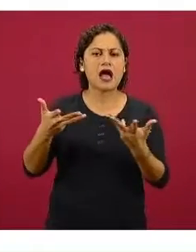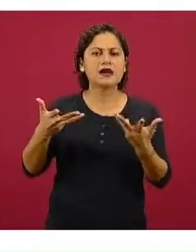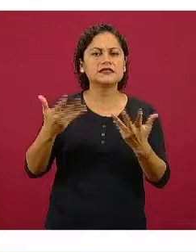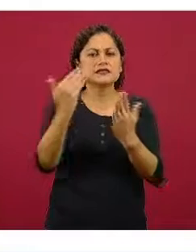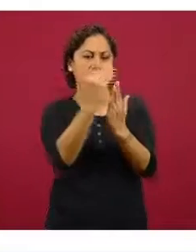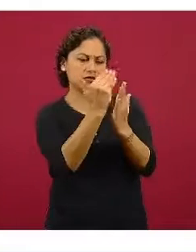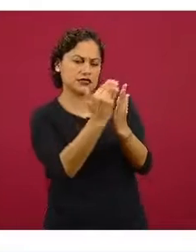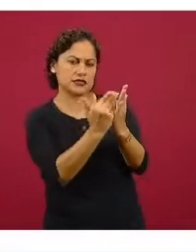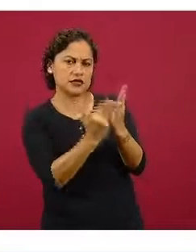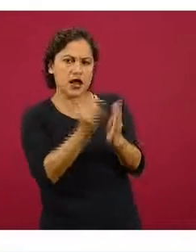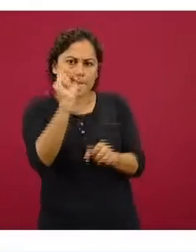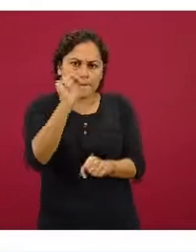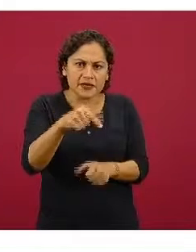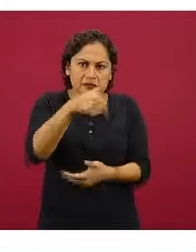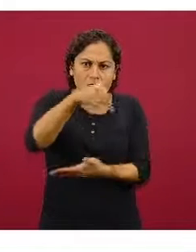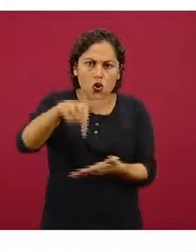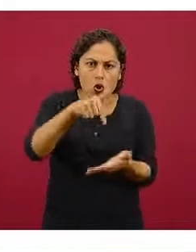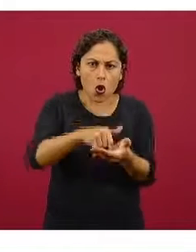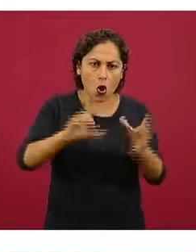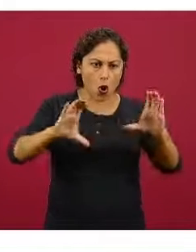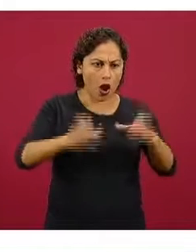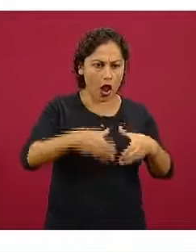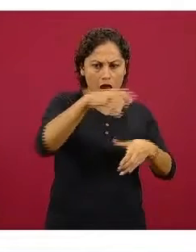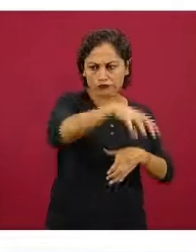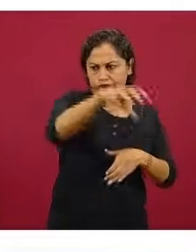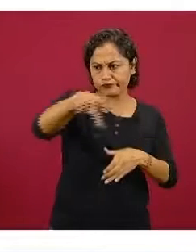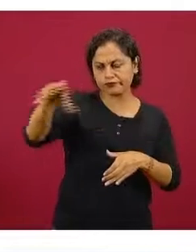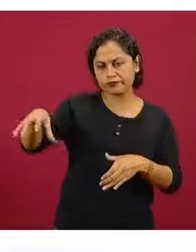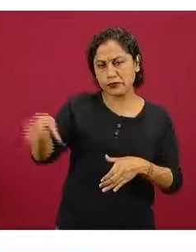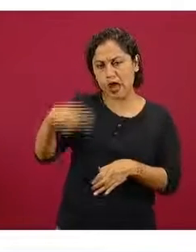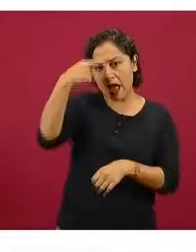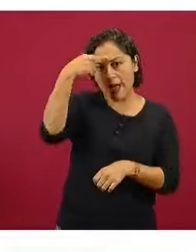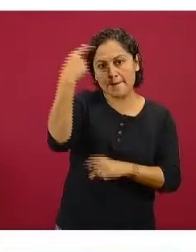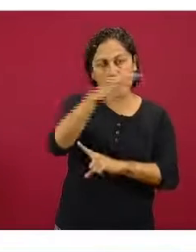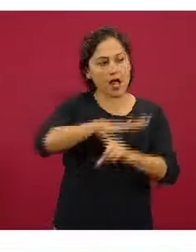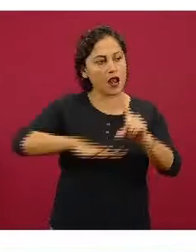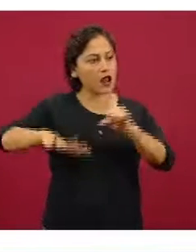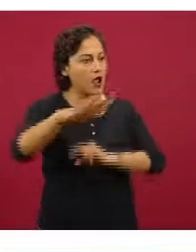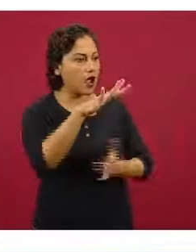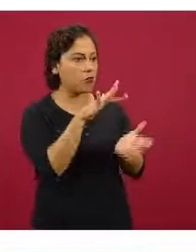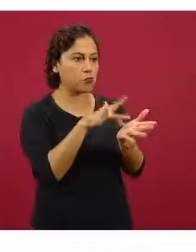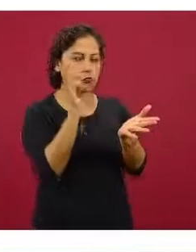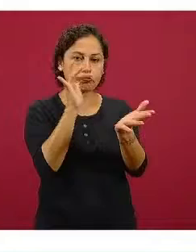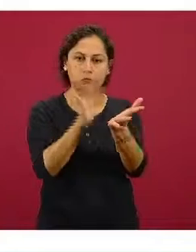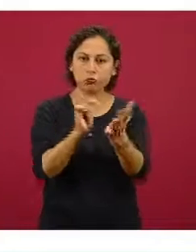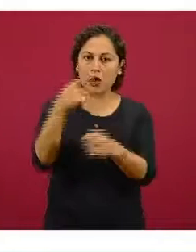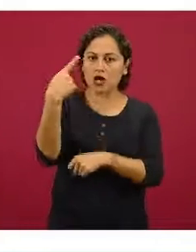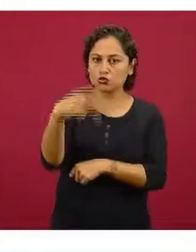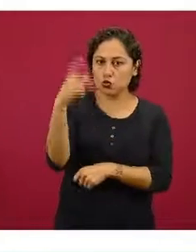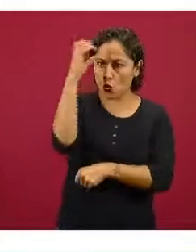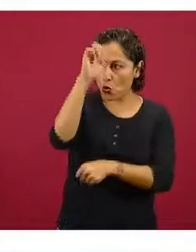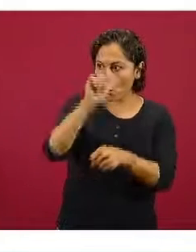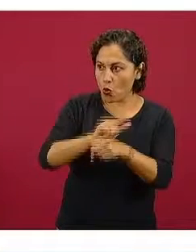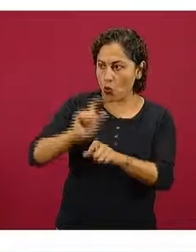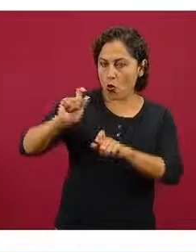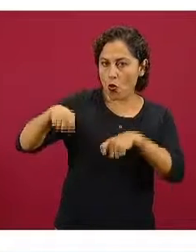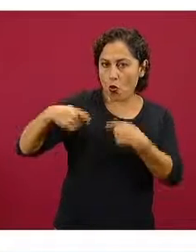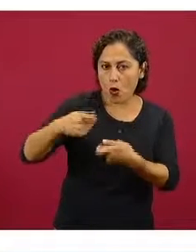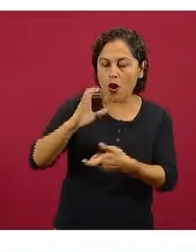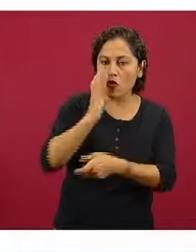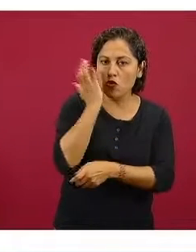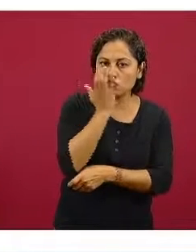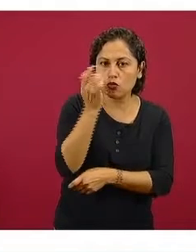aceptables con esta valoración de la agrobiodiversidad con las costumbres locales y